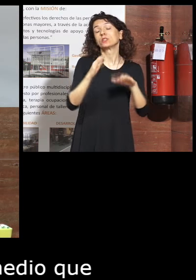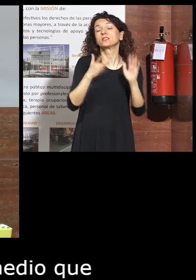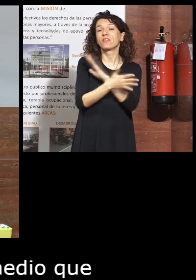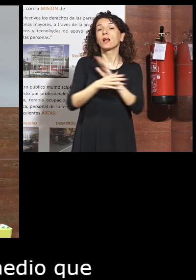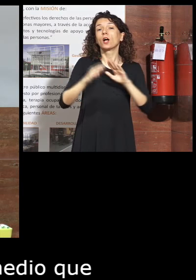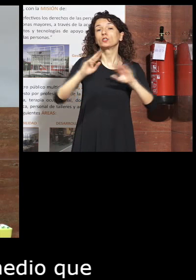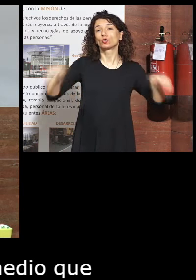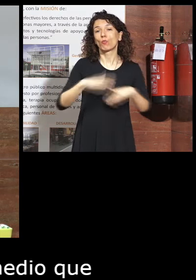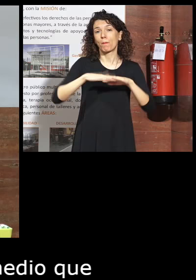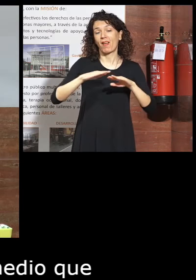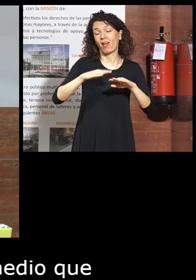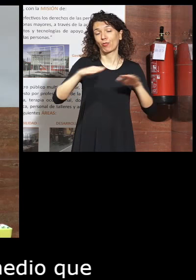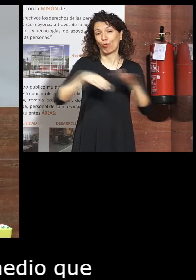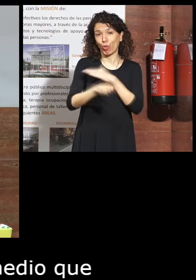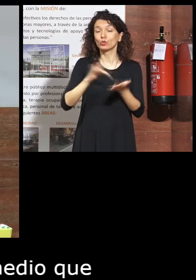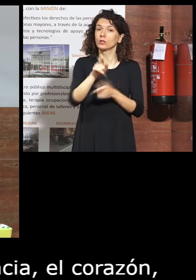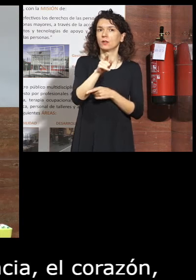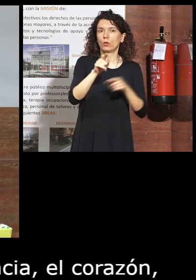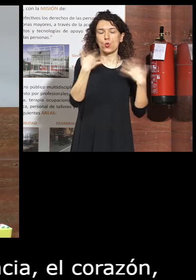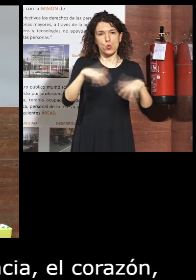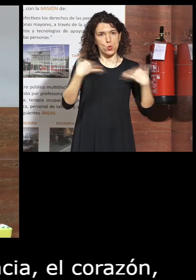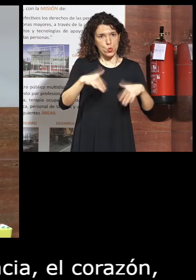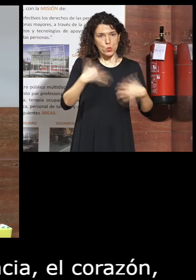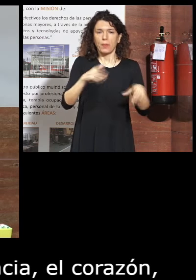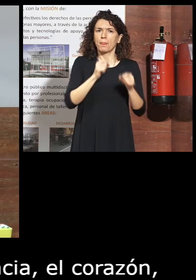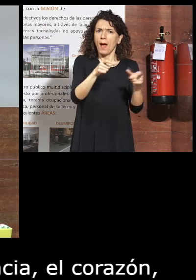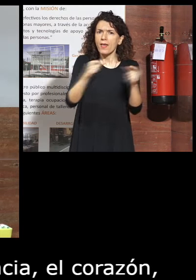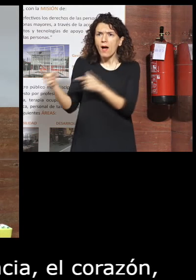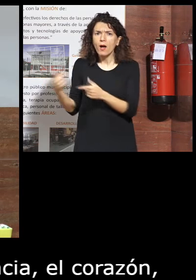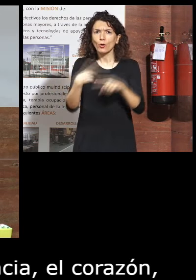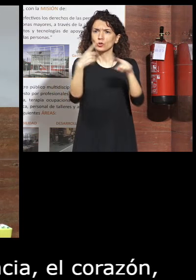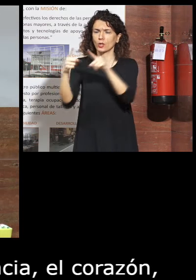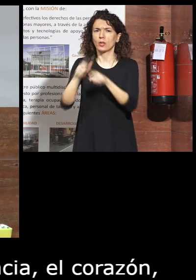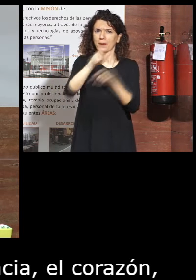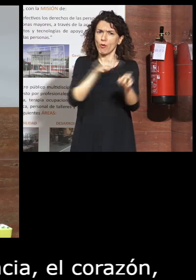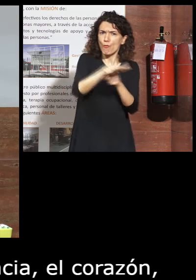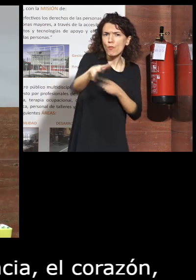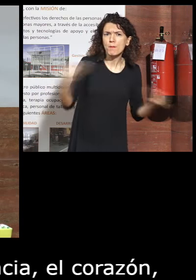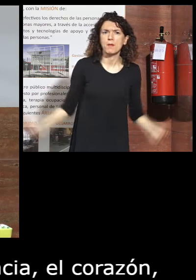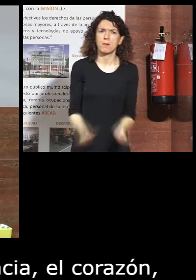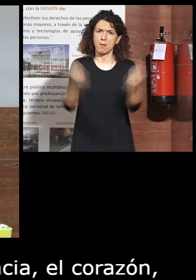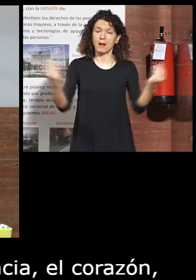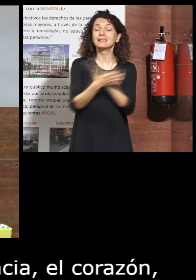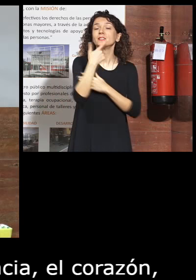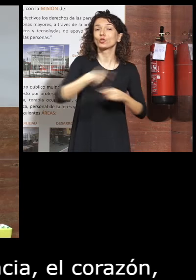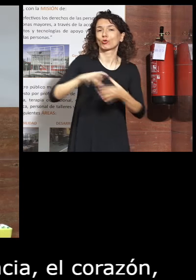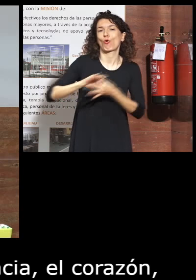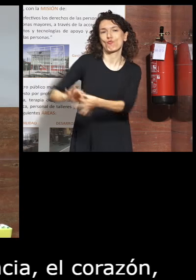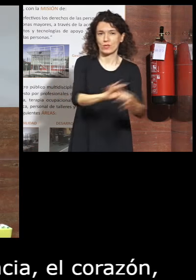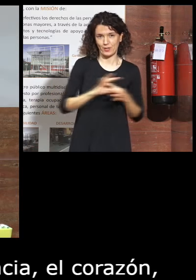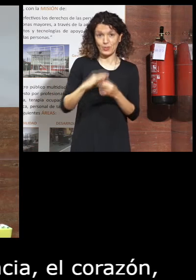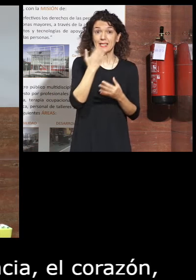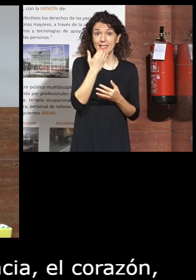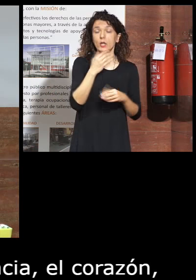todos, late más fuerte y lleva su sangre y transporta su oxígeno a más personas cuando estamos unidos, cuando